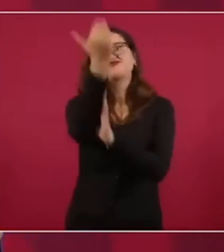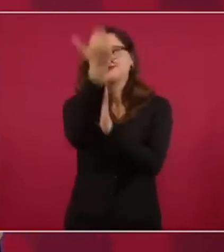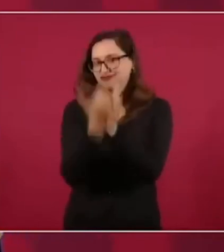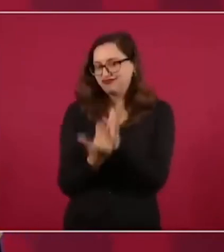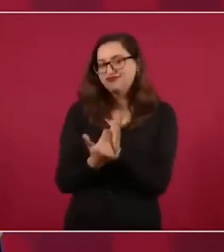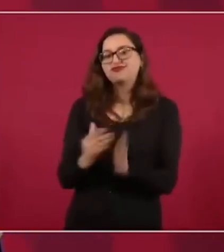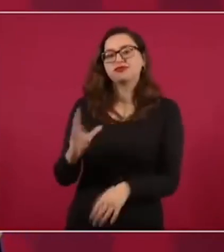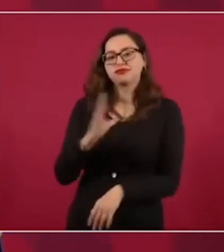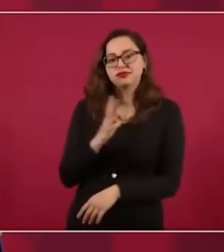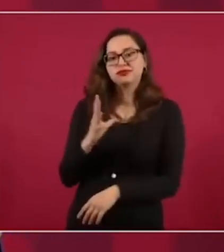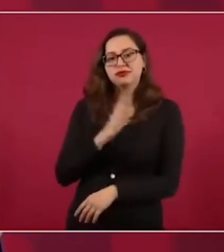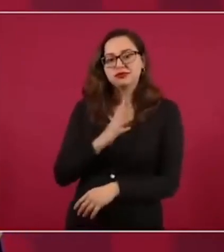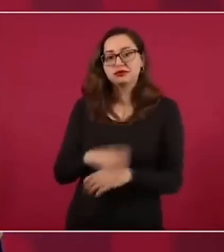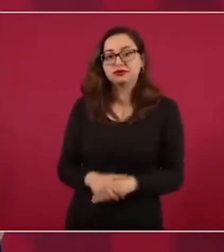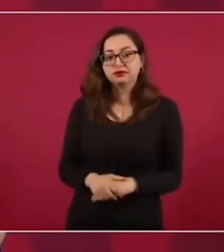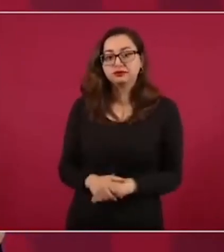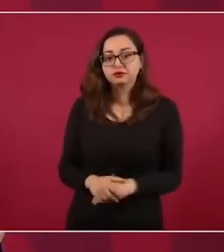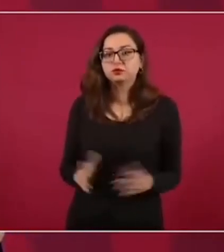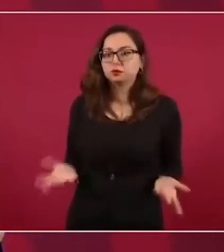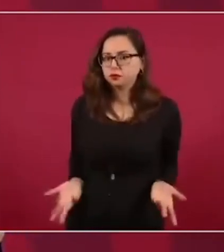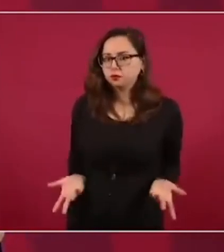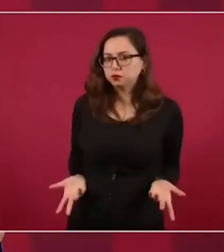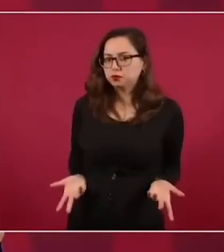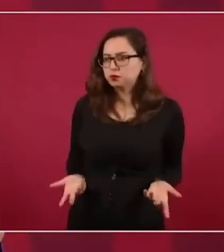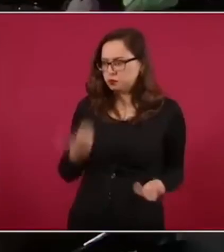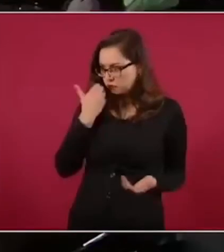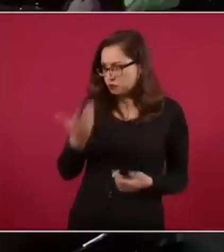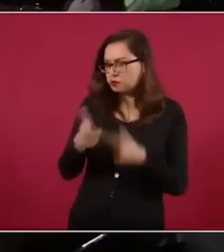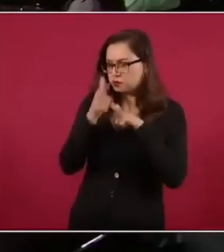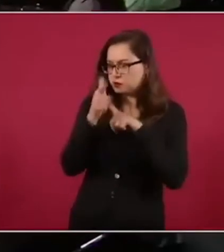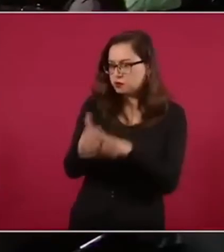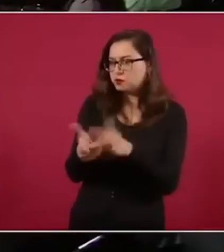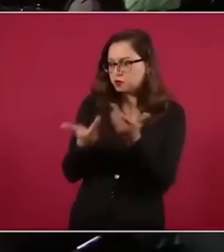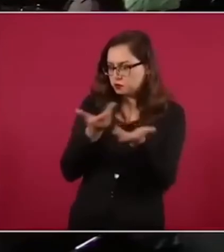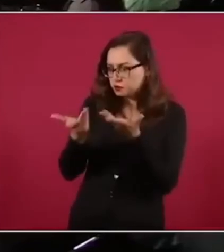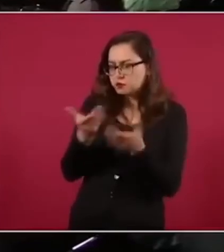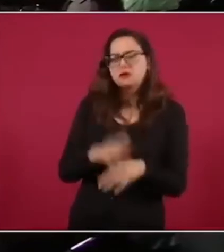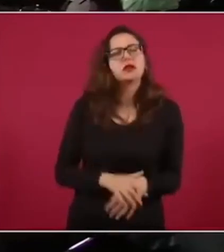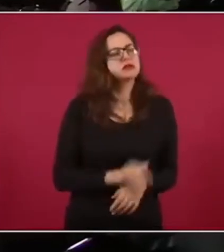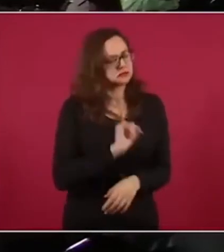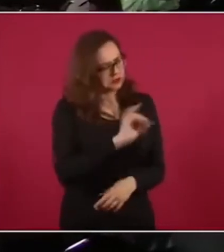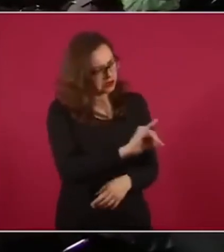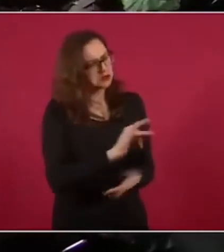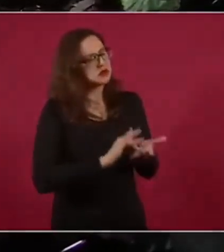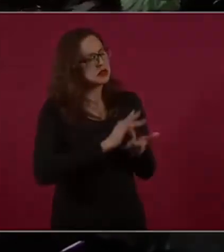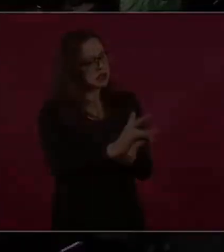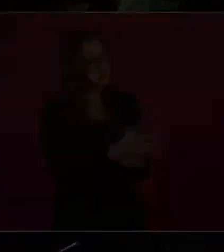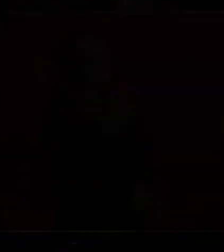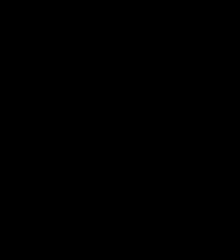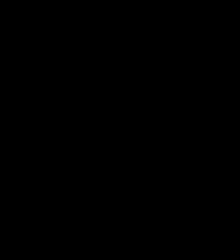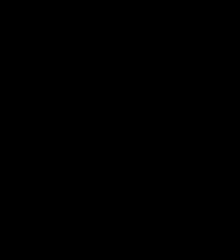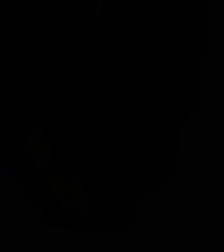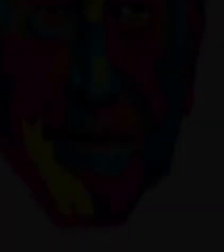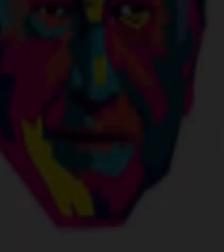si te parece, ¿te parece? Vamos a seguir. Me parece bien y gracias por esta conversación, presidente. Jorge.